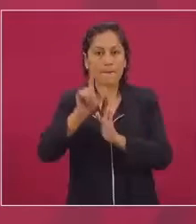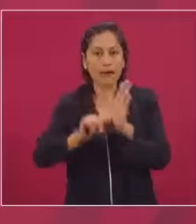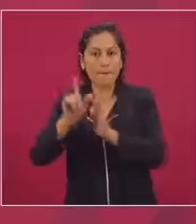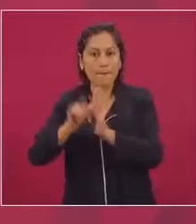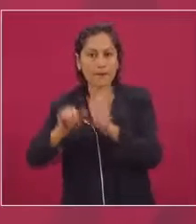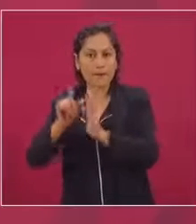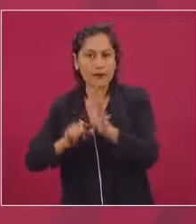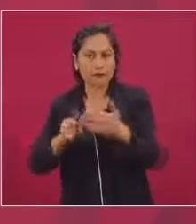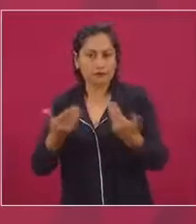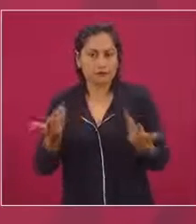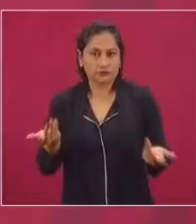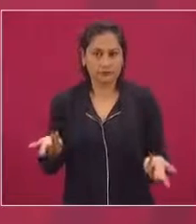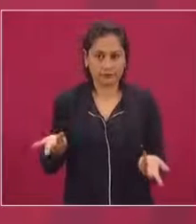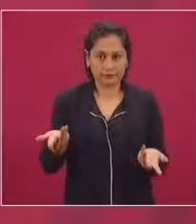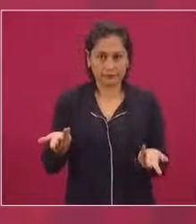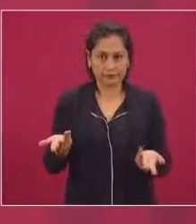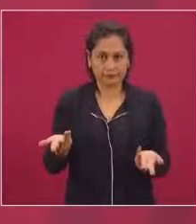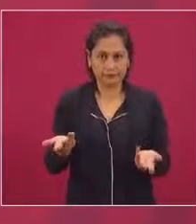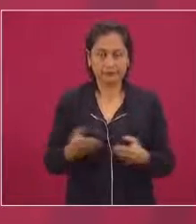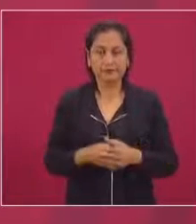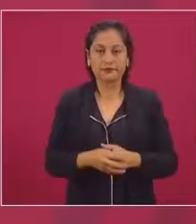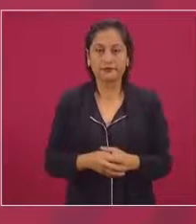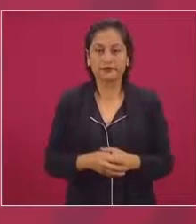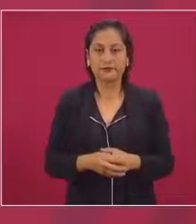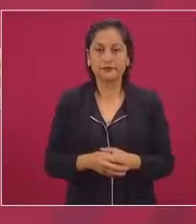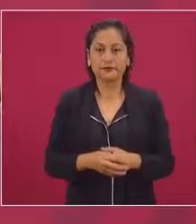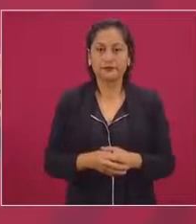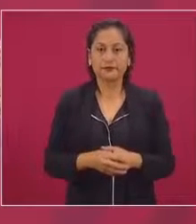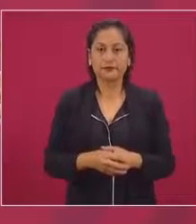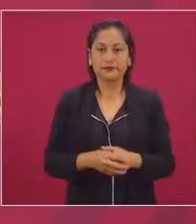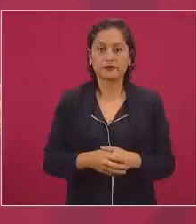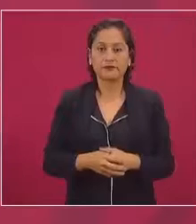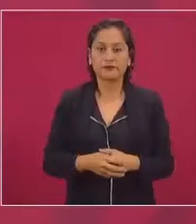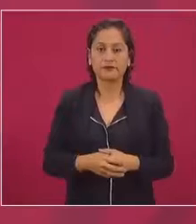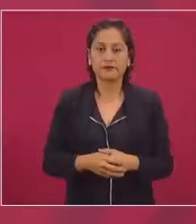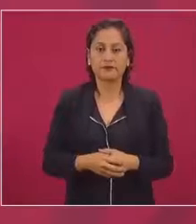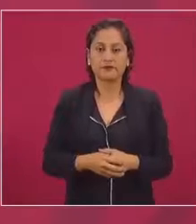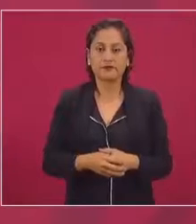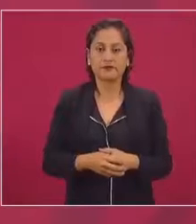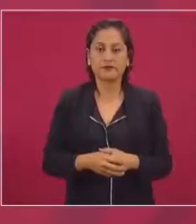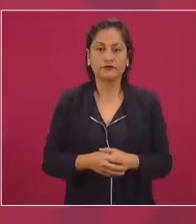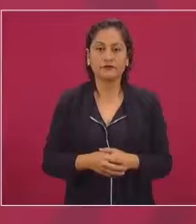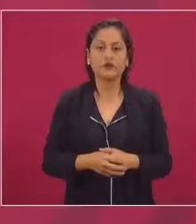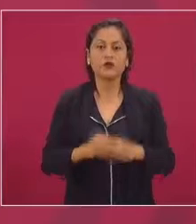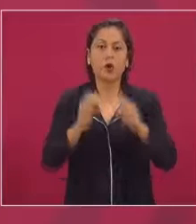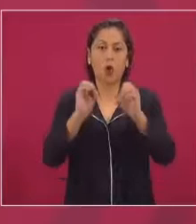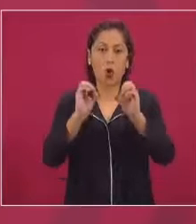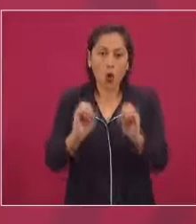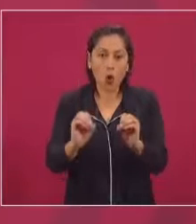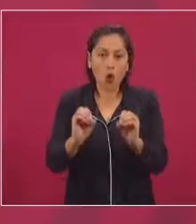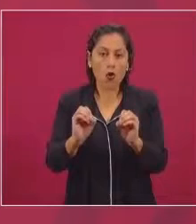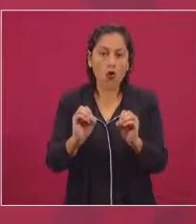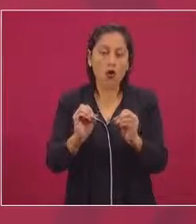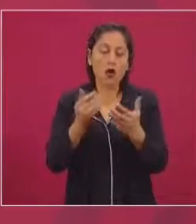darles becas